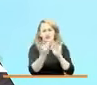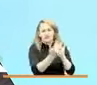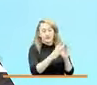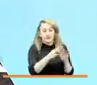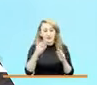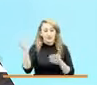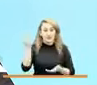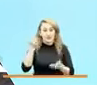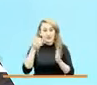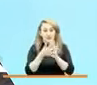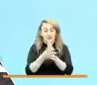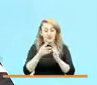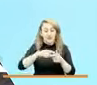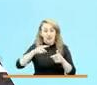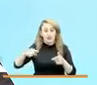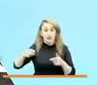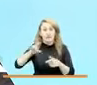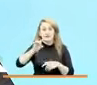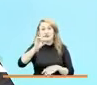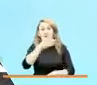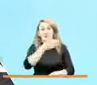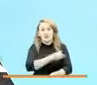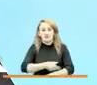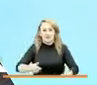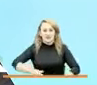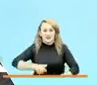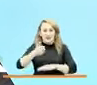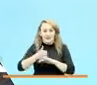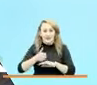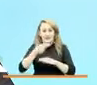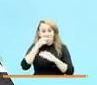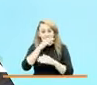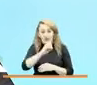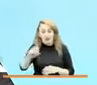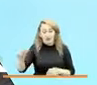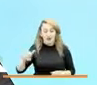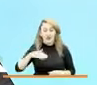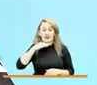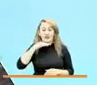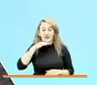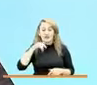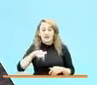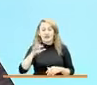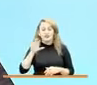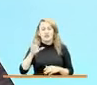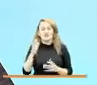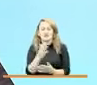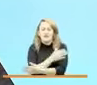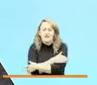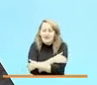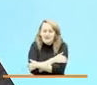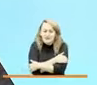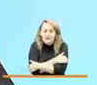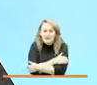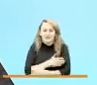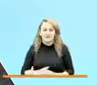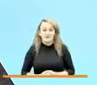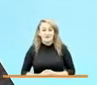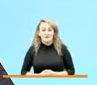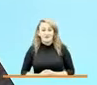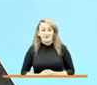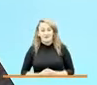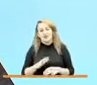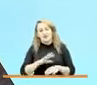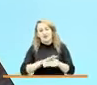cuentas. A los 15 millones de jefes que tengo, a los niños, niñas y adolescentes de este país, un abrazo gigantesco. A la